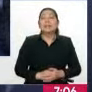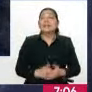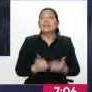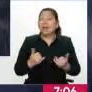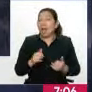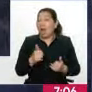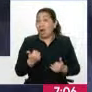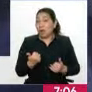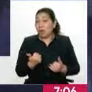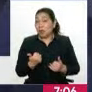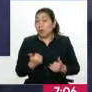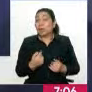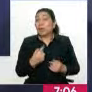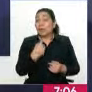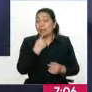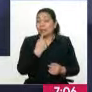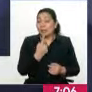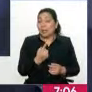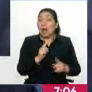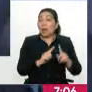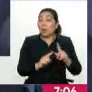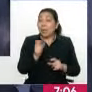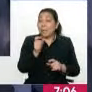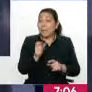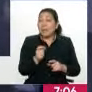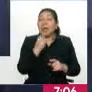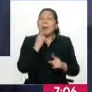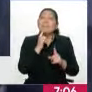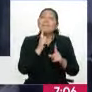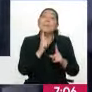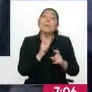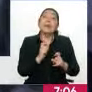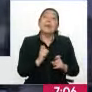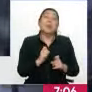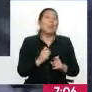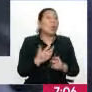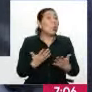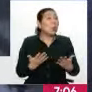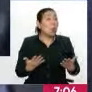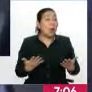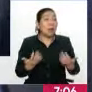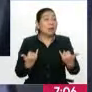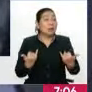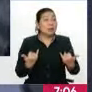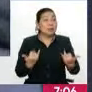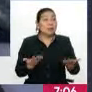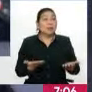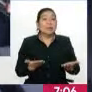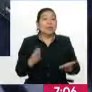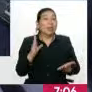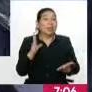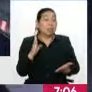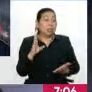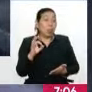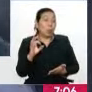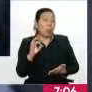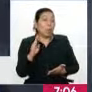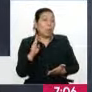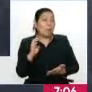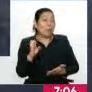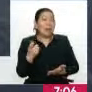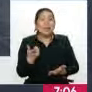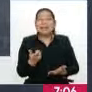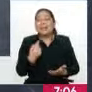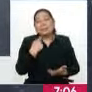Entonces, hay otro dato importante. Algunas personas preguntaban, ¿no?, si no accedo a estas 50 becas que están,